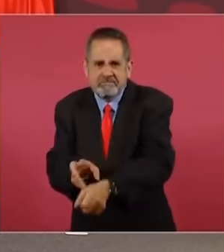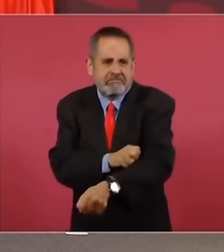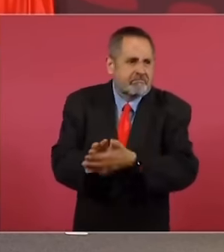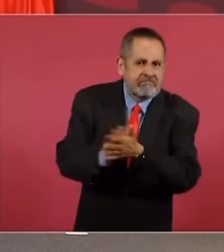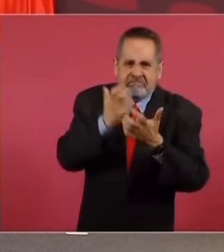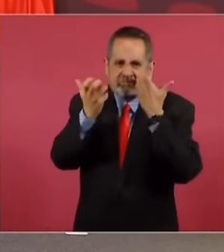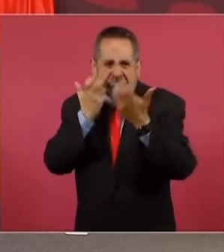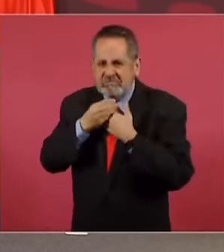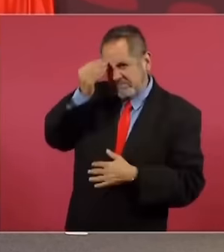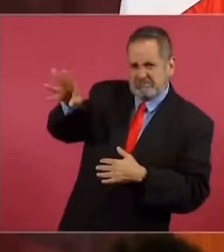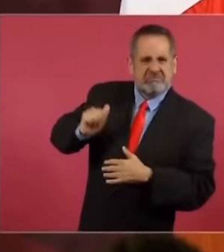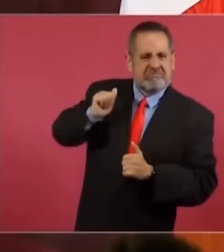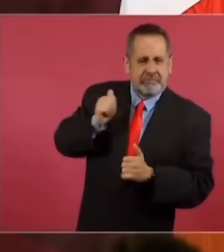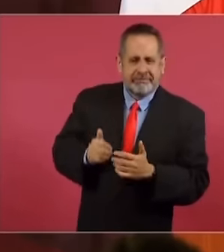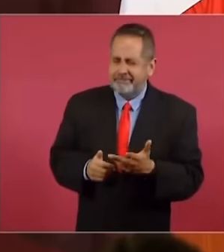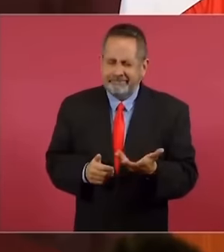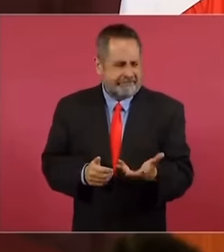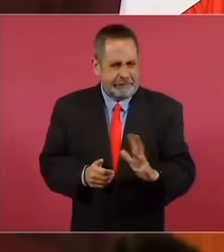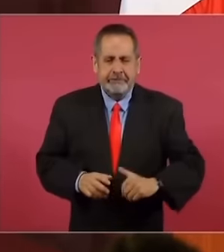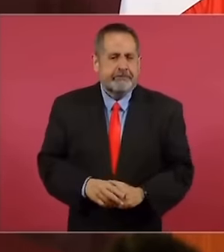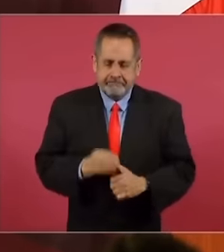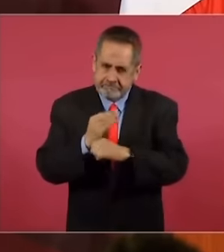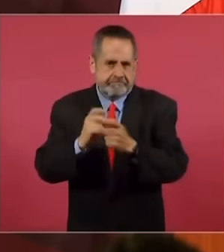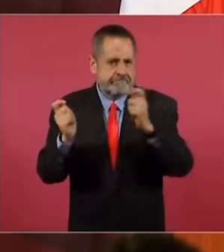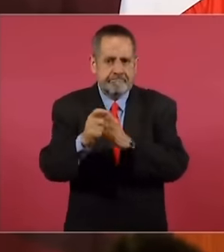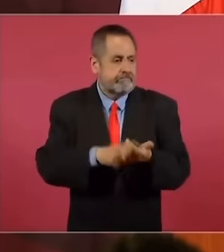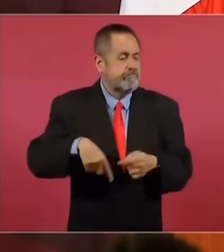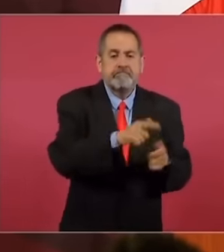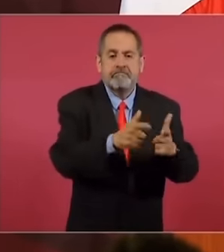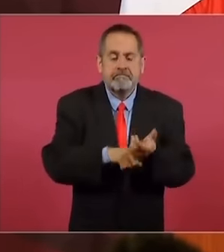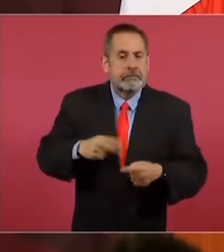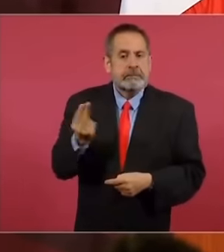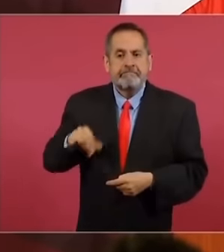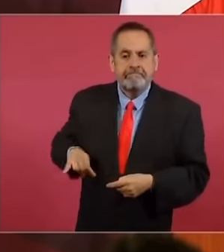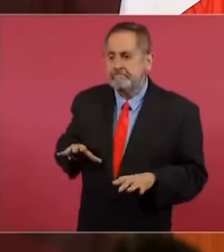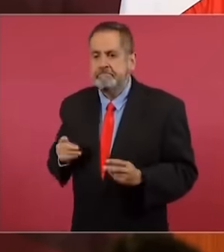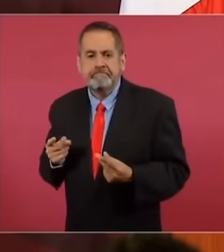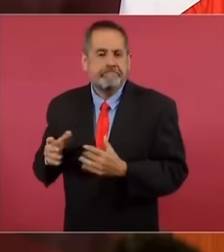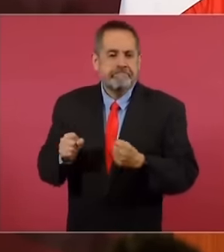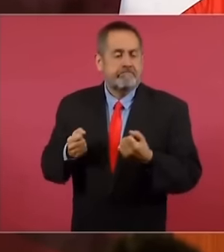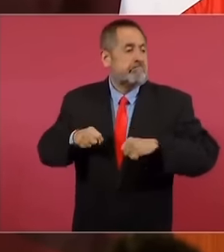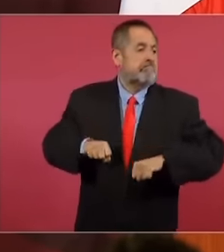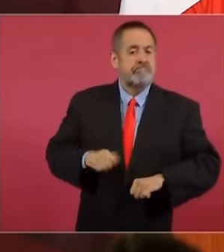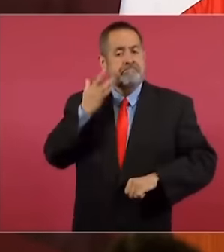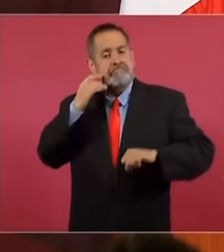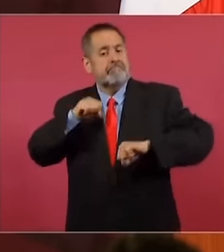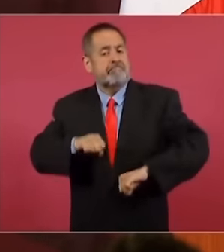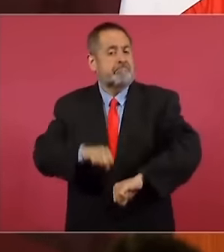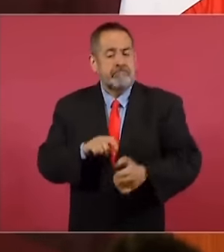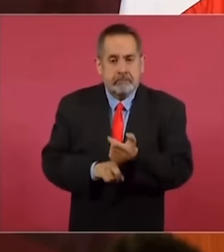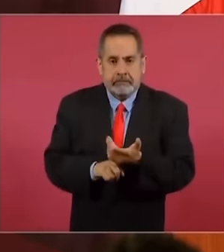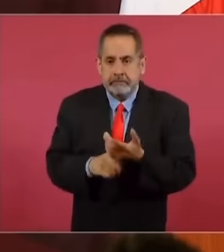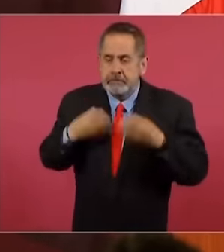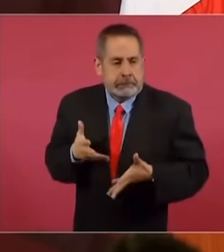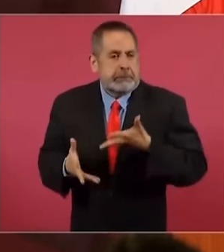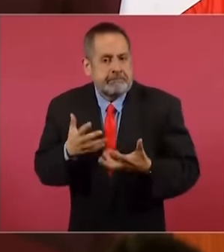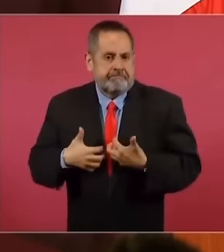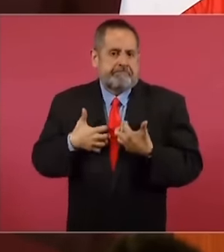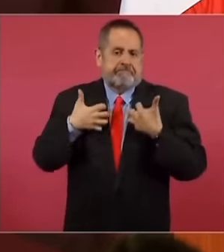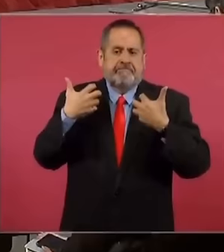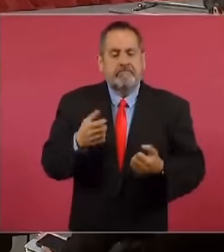tiempos de transformación. Entonces, hay grupos de intereses creados, los que vivían colmados de atenciones, de privilegios, y ahora,